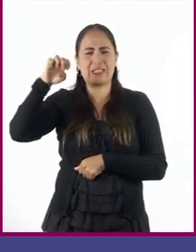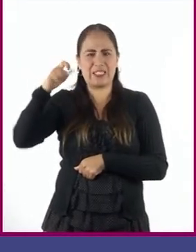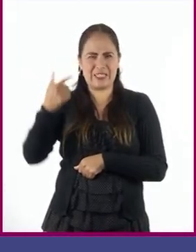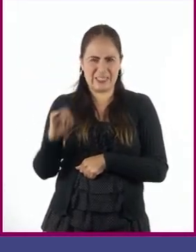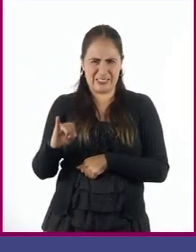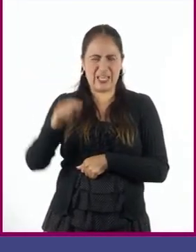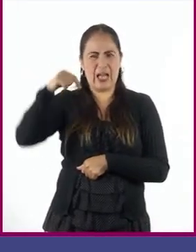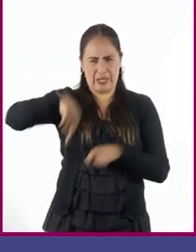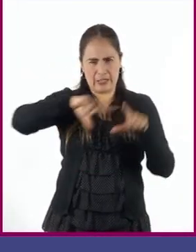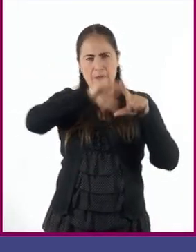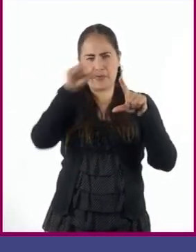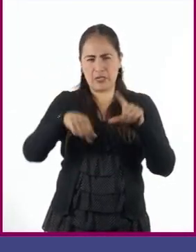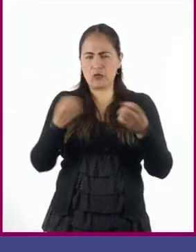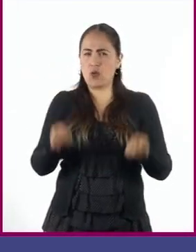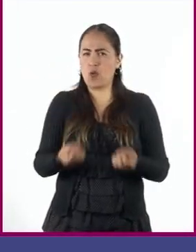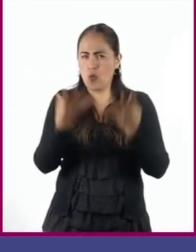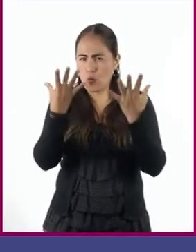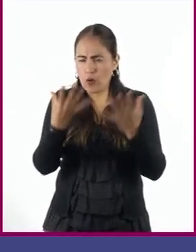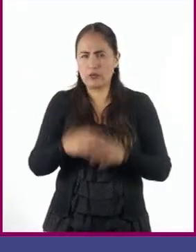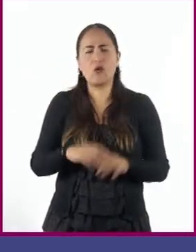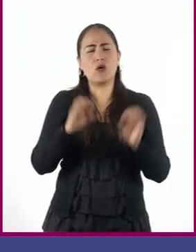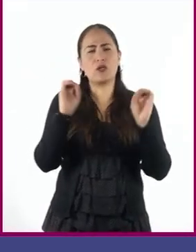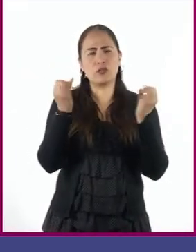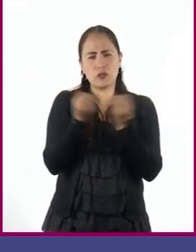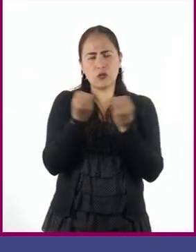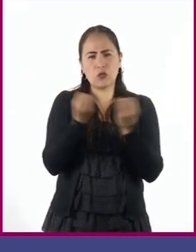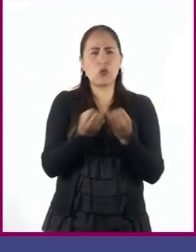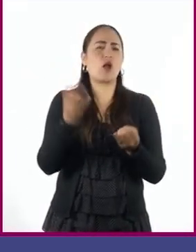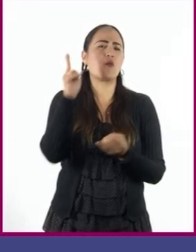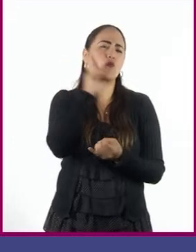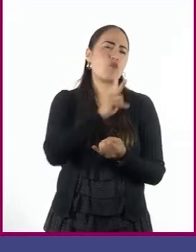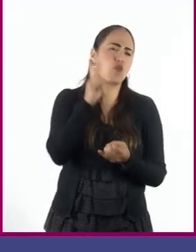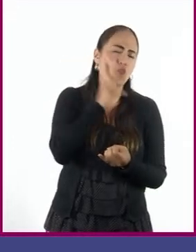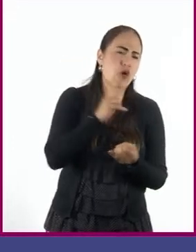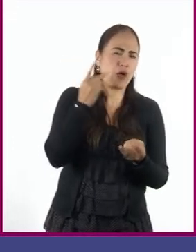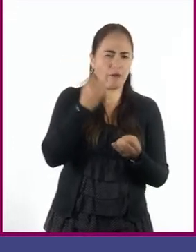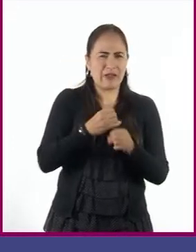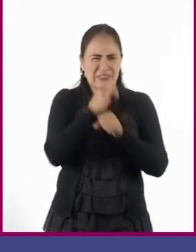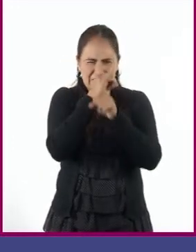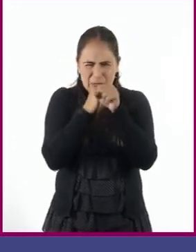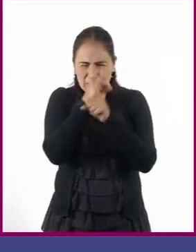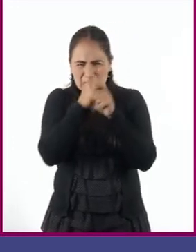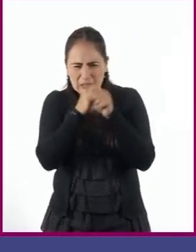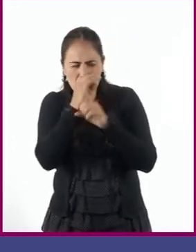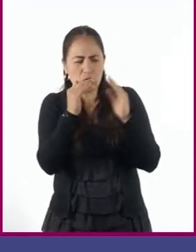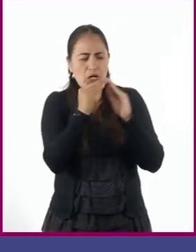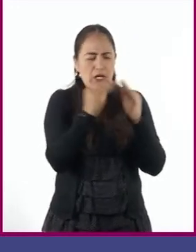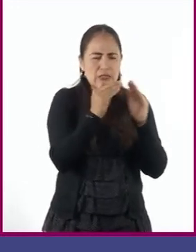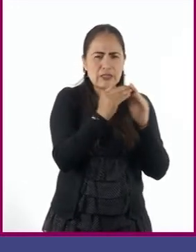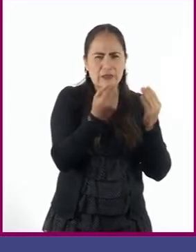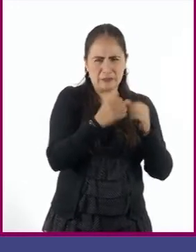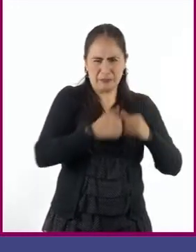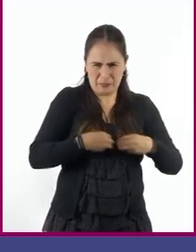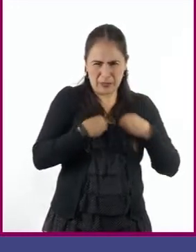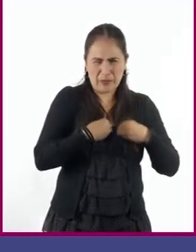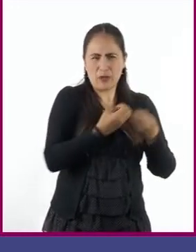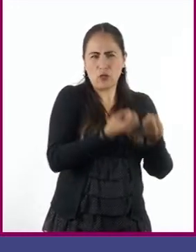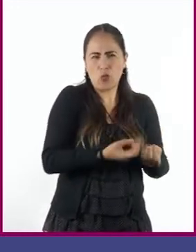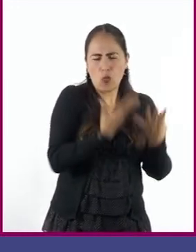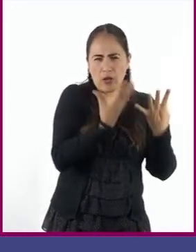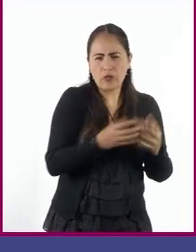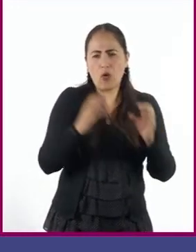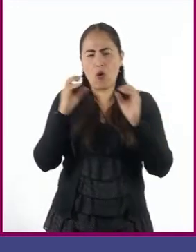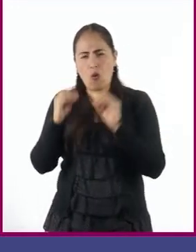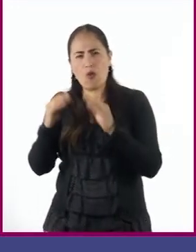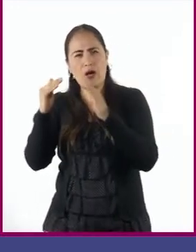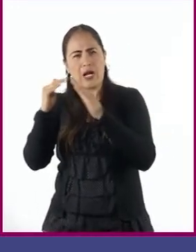y buscaría estudios sobre el estado de salud de los que viven en sus casas y de los que viven en casas de asistencia.